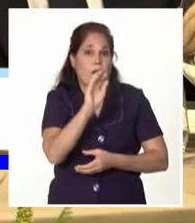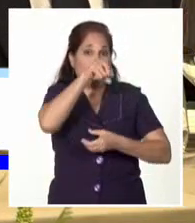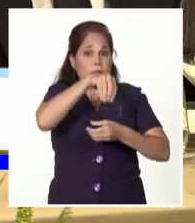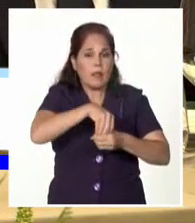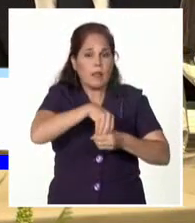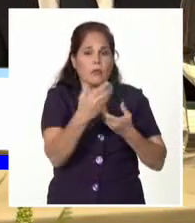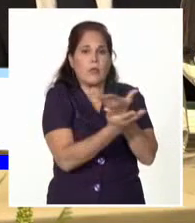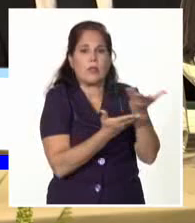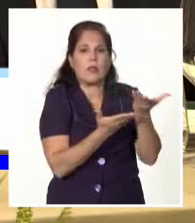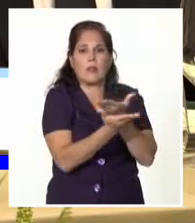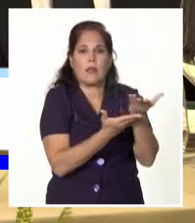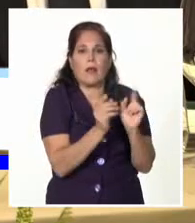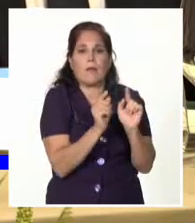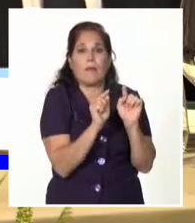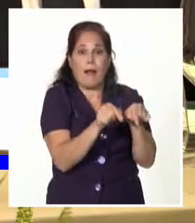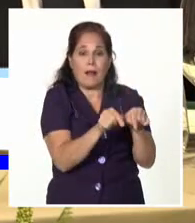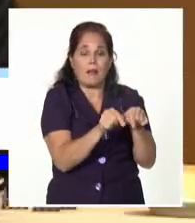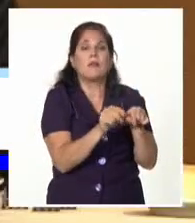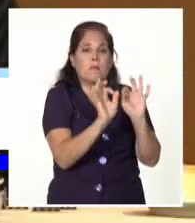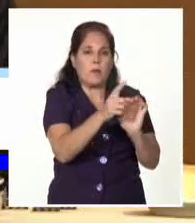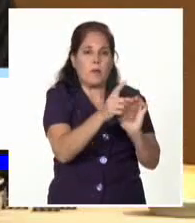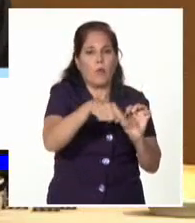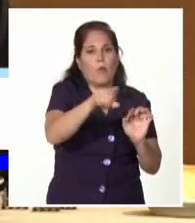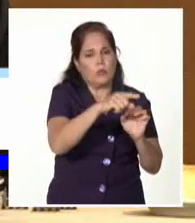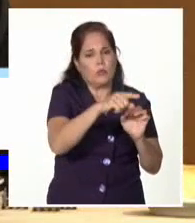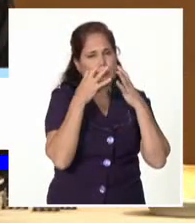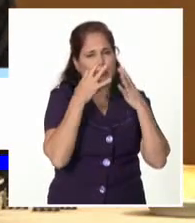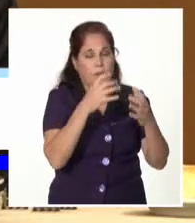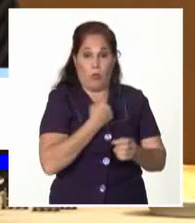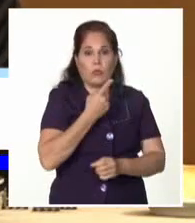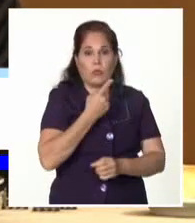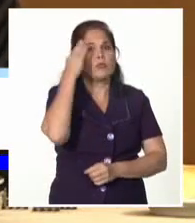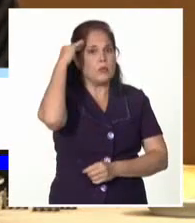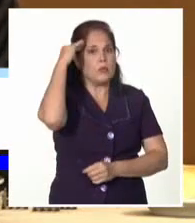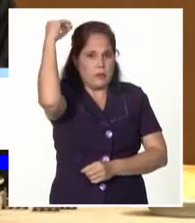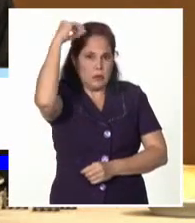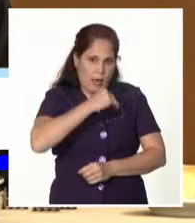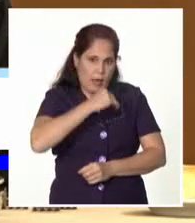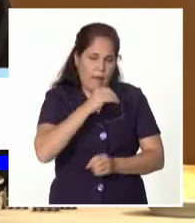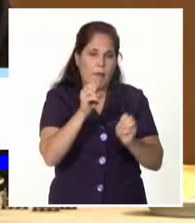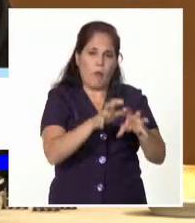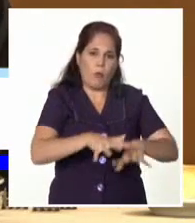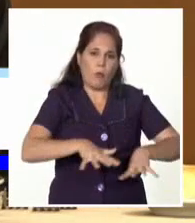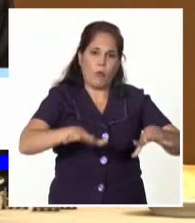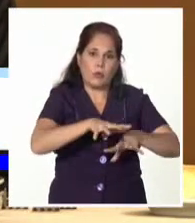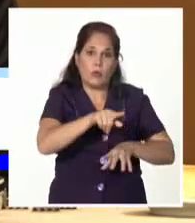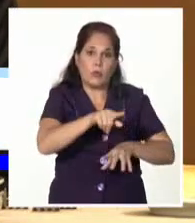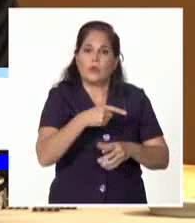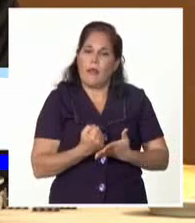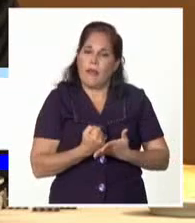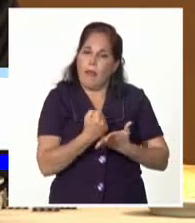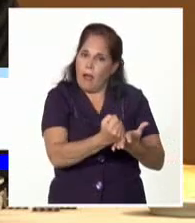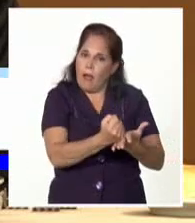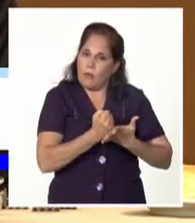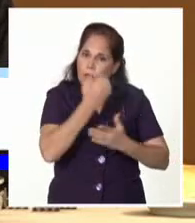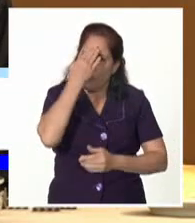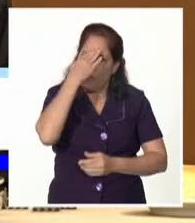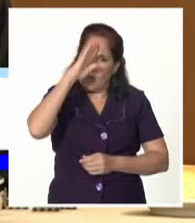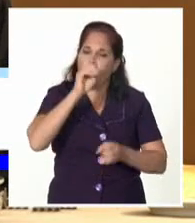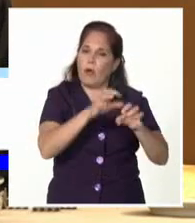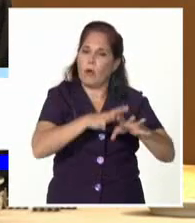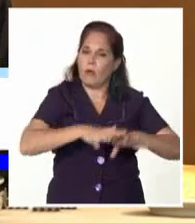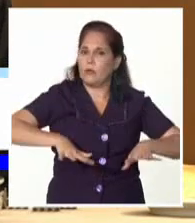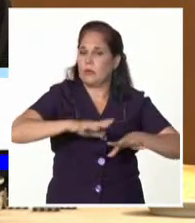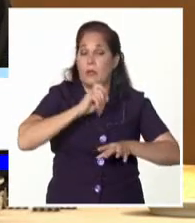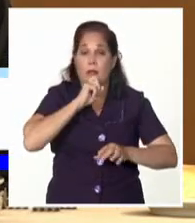involucradas en este intercambio, son precisamente ustedes. Nosotros sabemos también en las condiciones en que ustedes han apostado por Cuba, en las condiciones en que se han